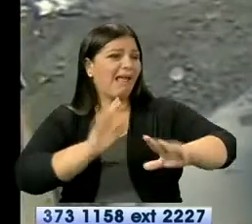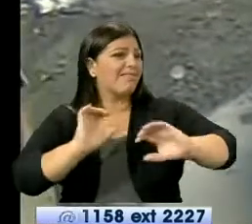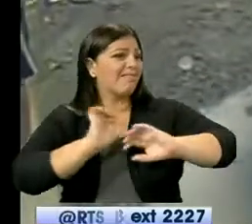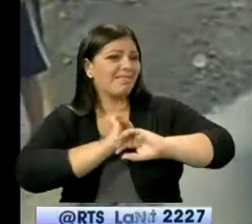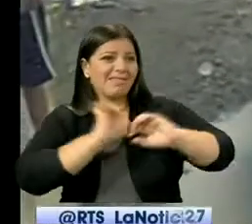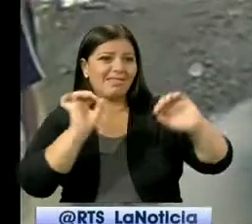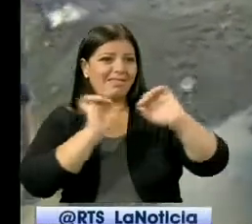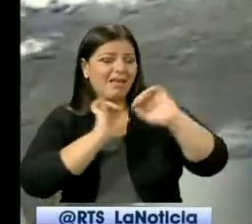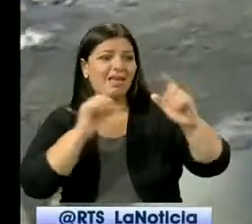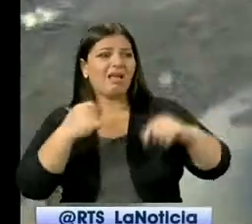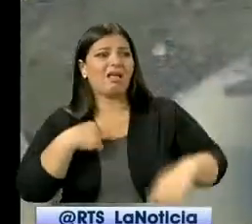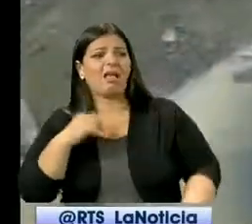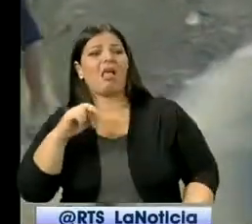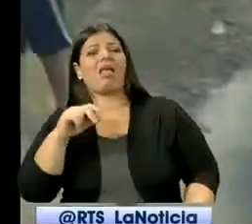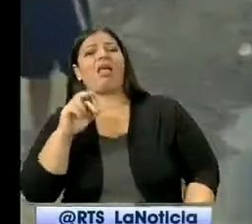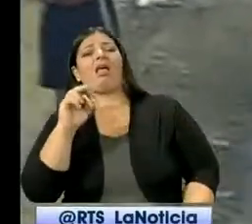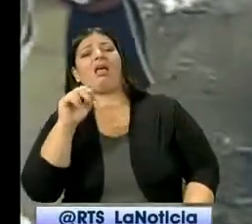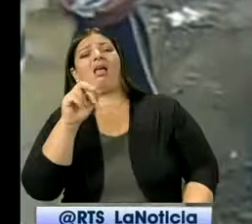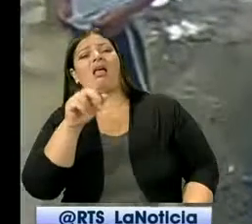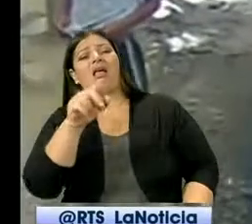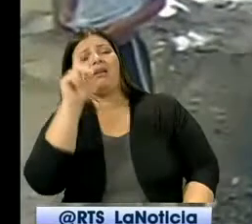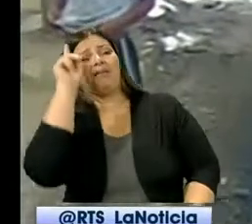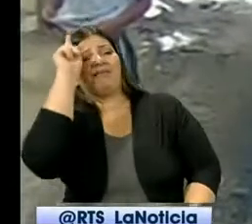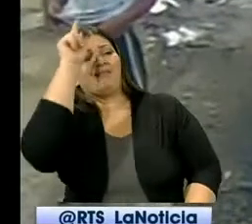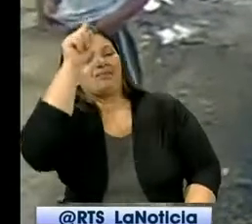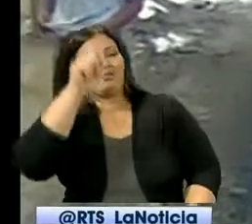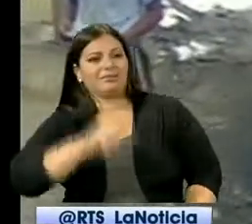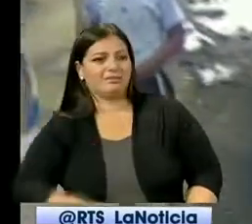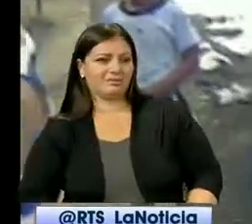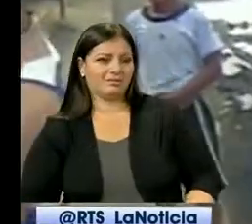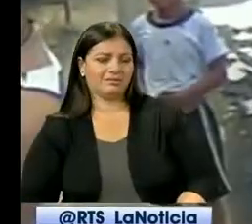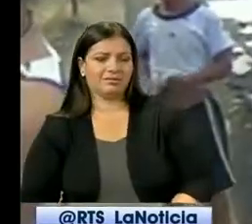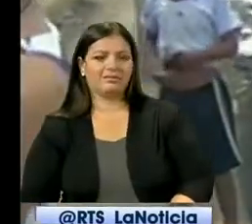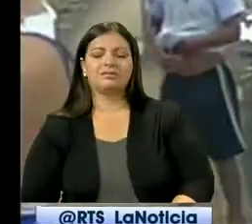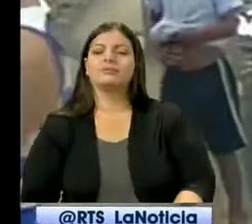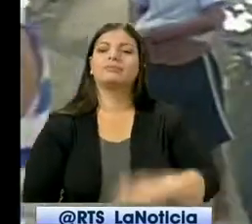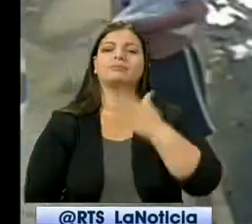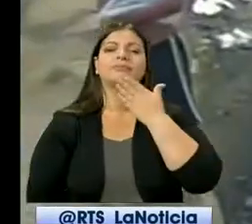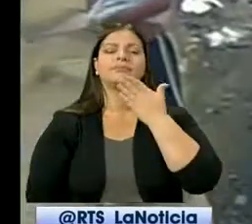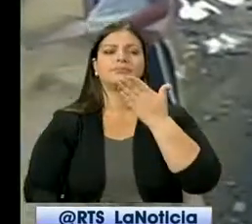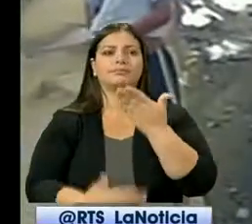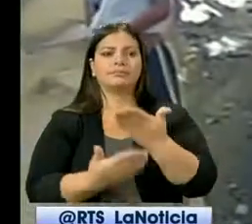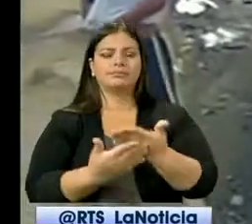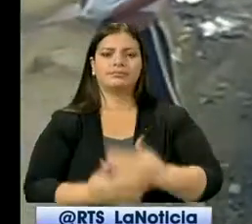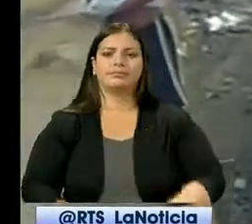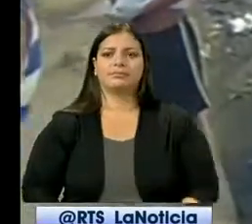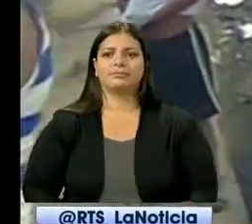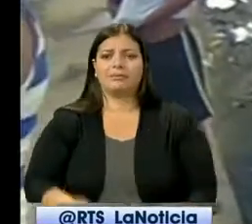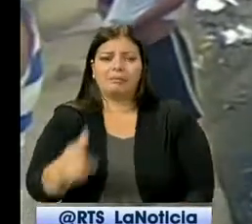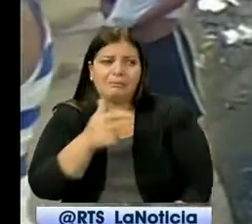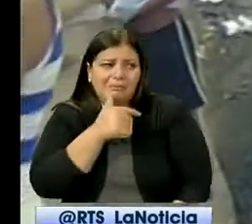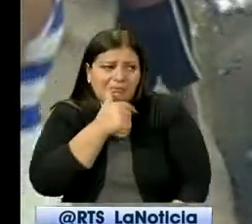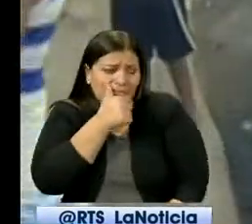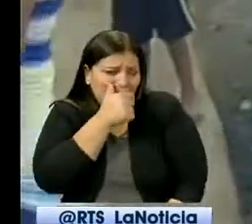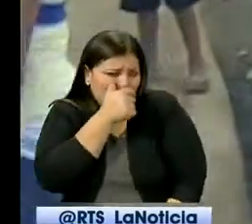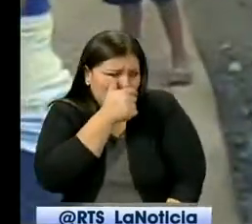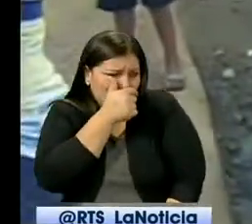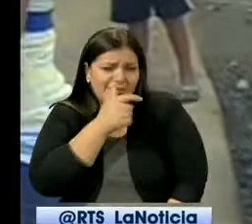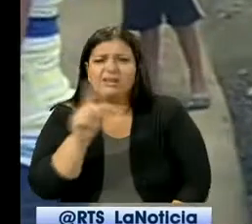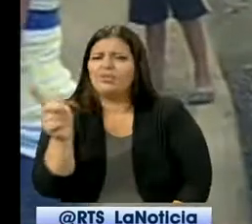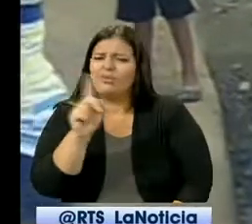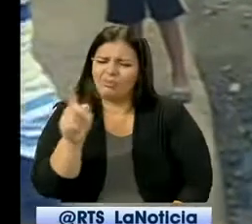cogemos aquí y ya lo vamos a allá afuera. Muchas gracias. Mi señora, no se tape con la pancarta. A ver,